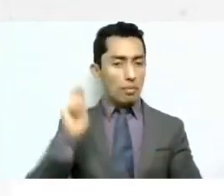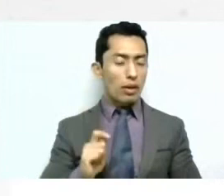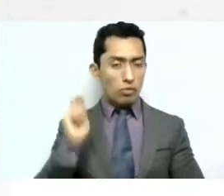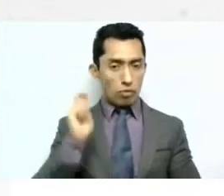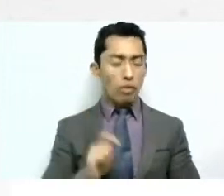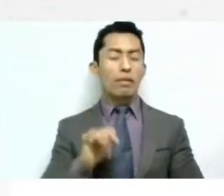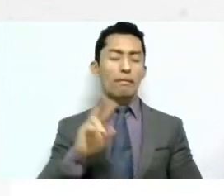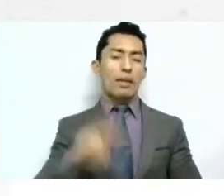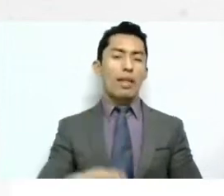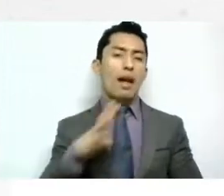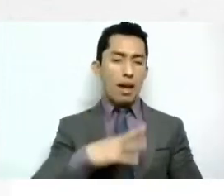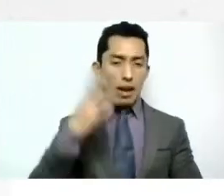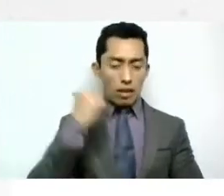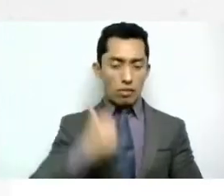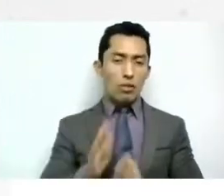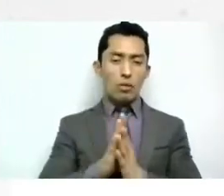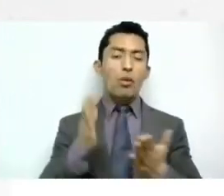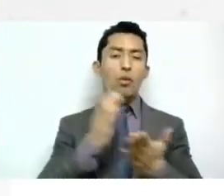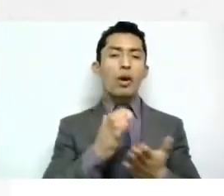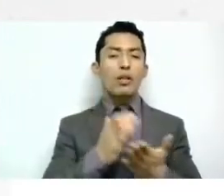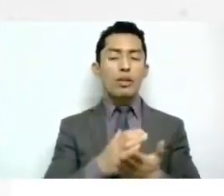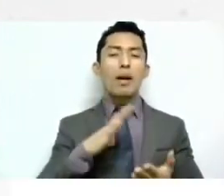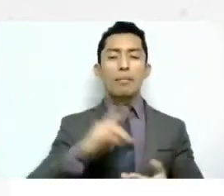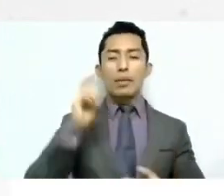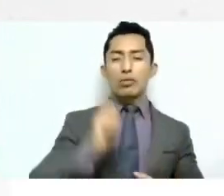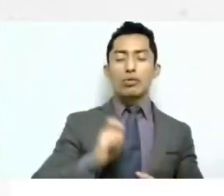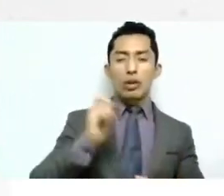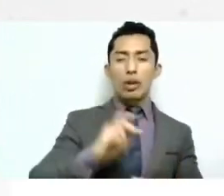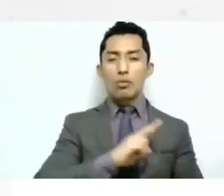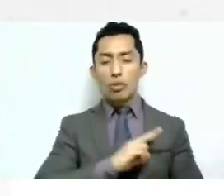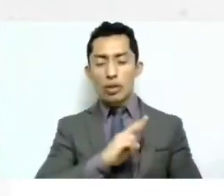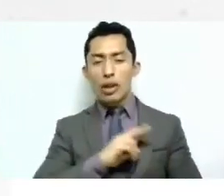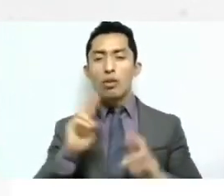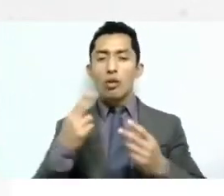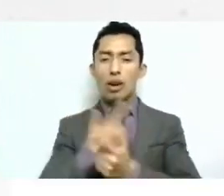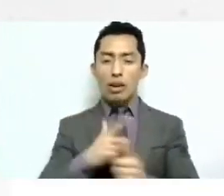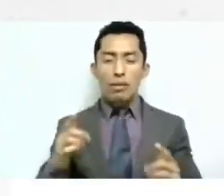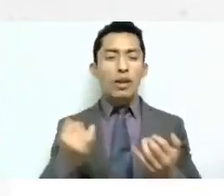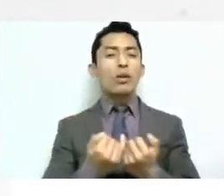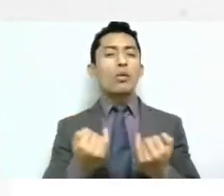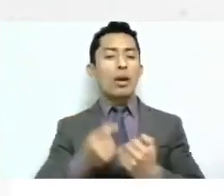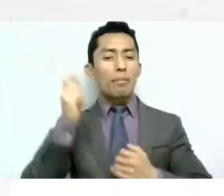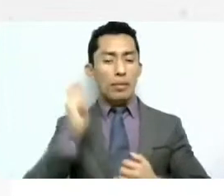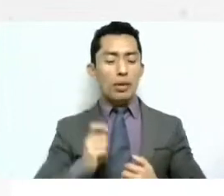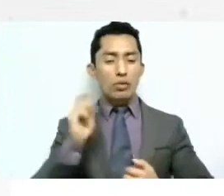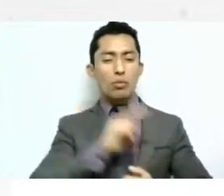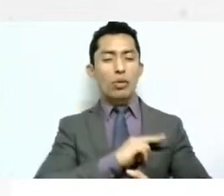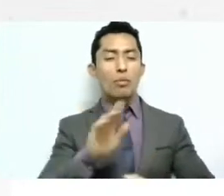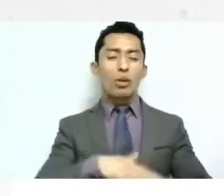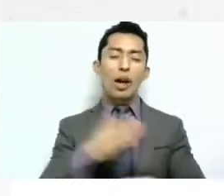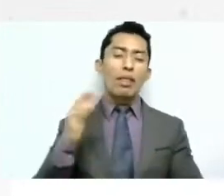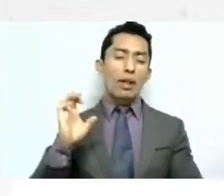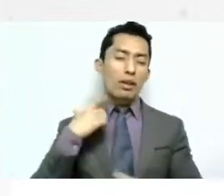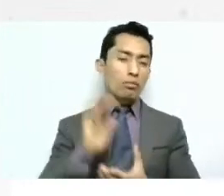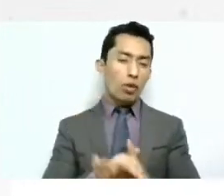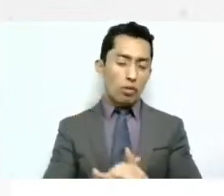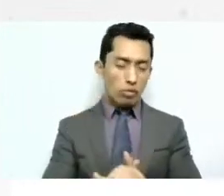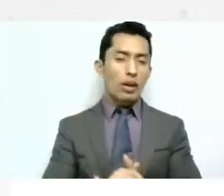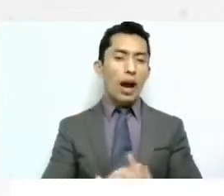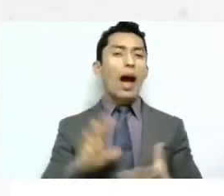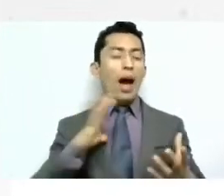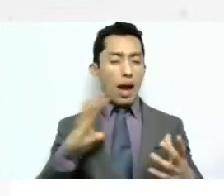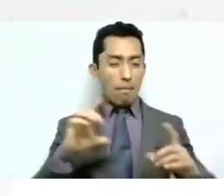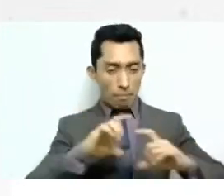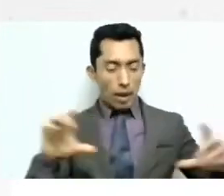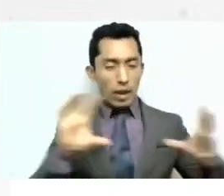invito a que revisen el cuaderno de pensión de obvidecia en el concubinato y pensión de obvidecia en el matrimonio donde hay un apartado explícito sobre eso ¿no? sobre